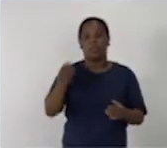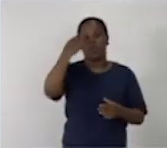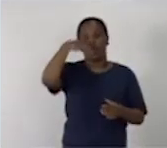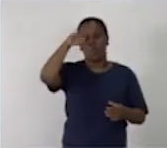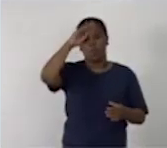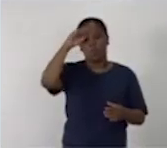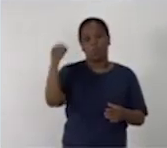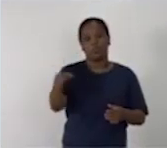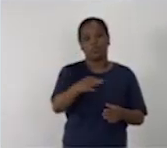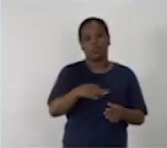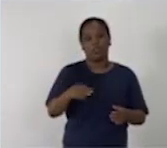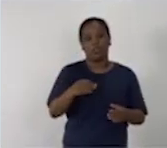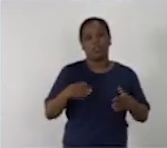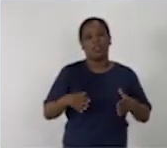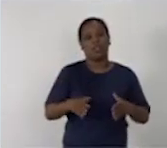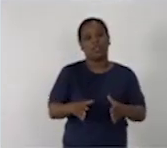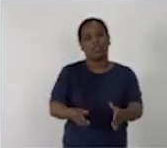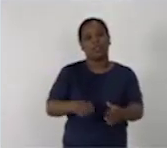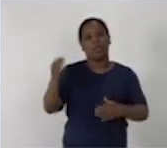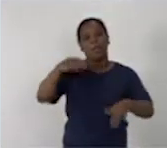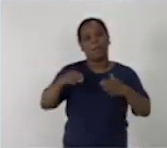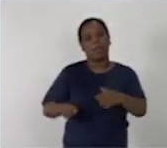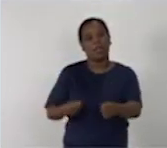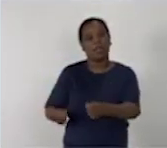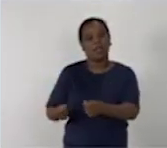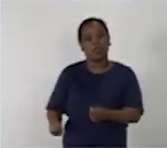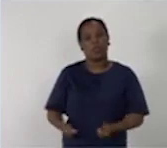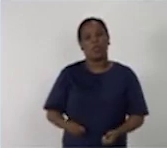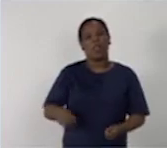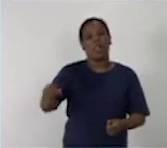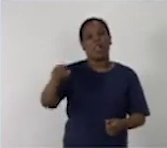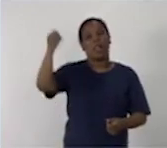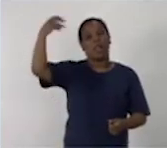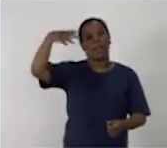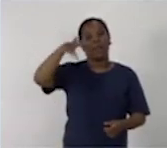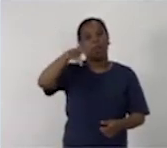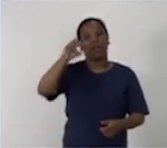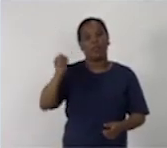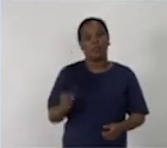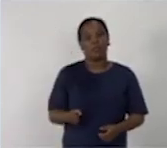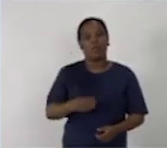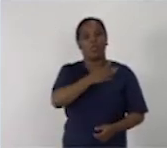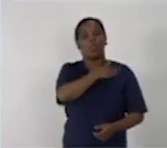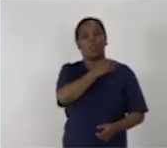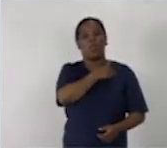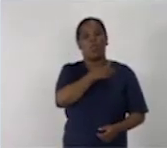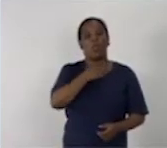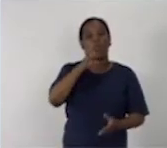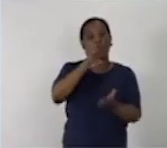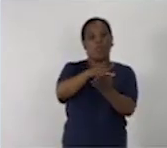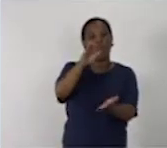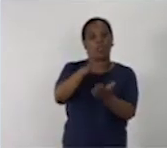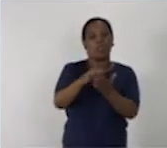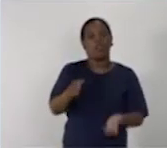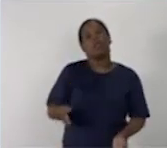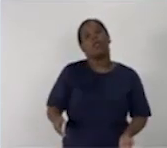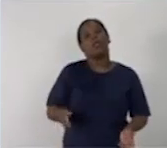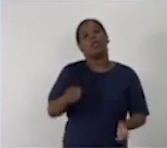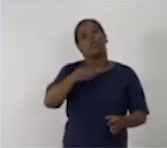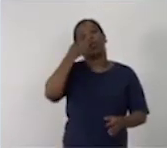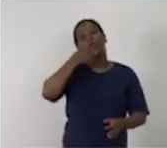La Carretera de Girón, Don Cocodrilo, La Lámpara Nueva y Cuento del Bosque Jove.